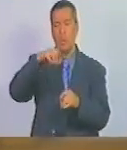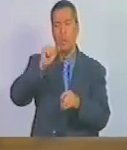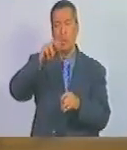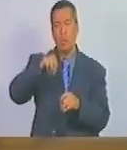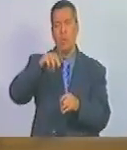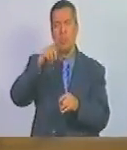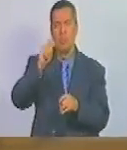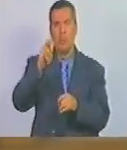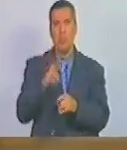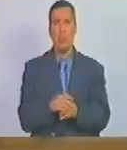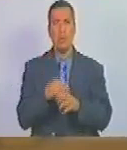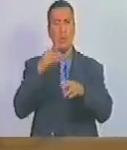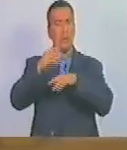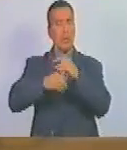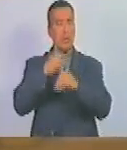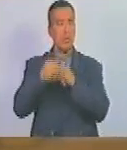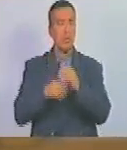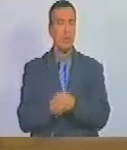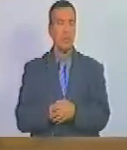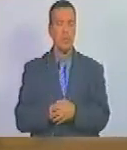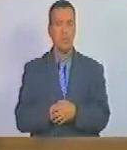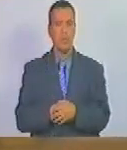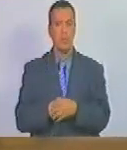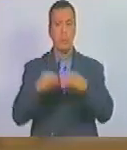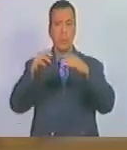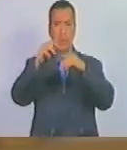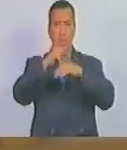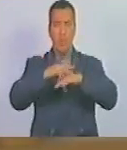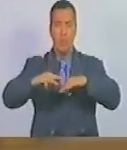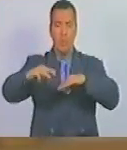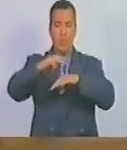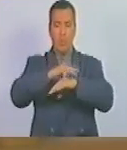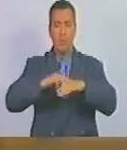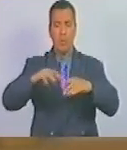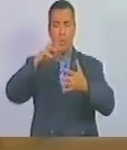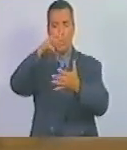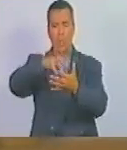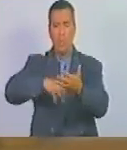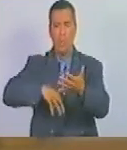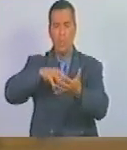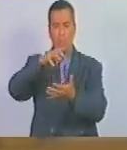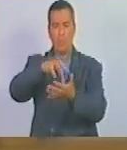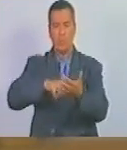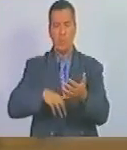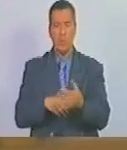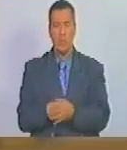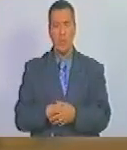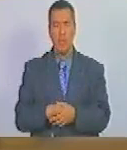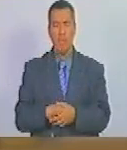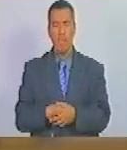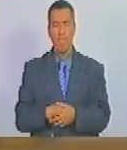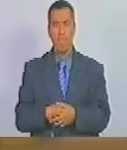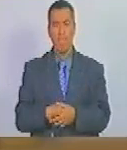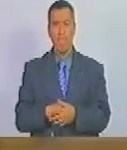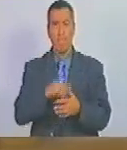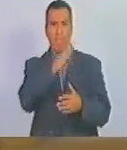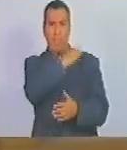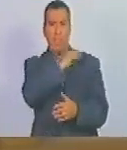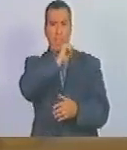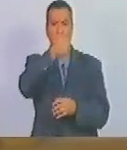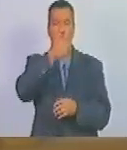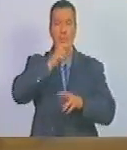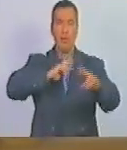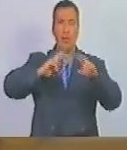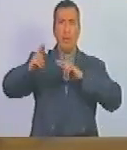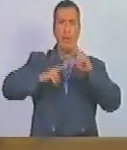ha sido ministro de agricultura y es jefe de relaciones